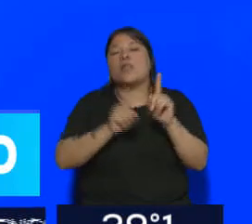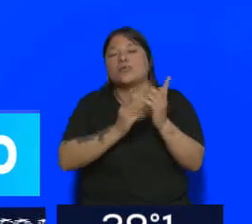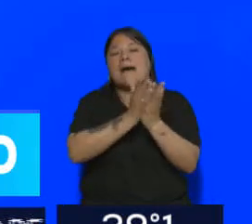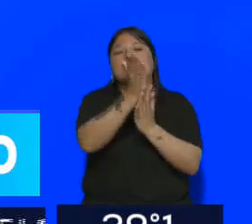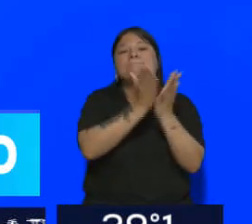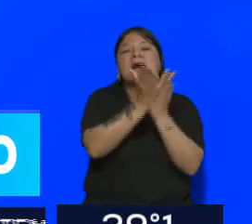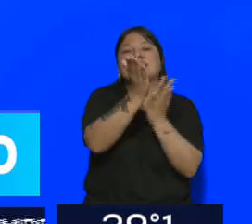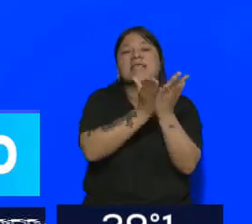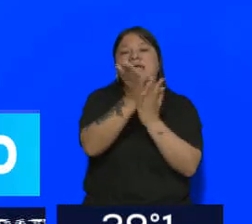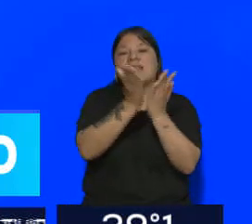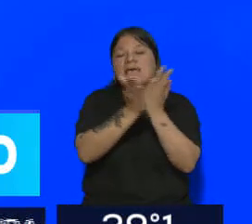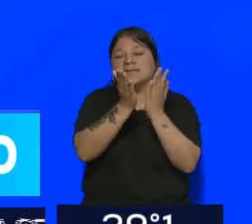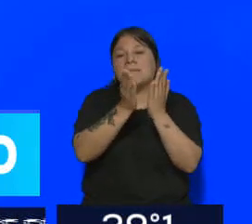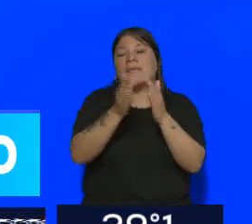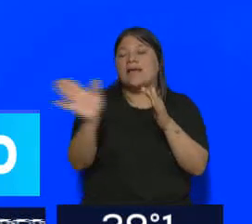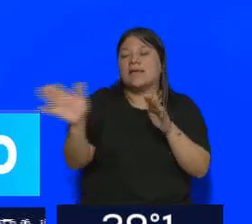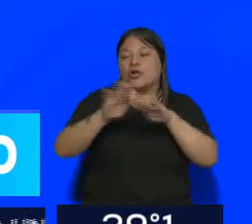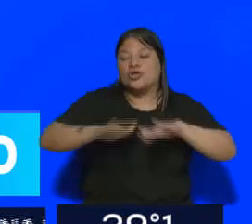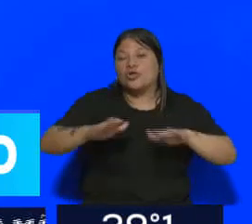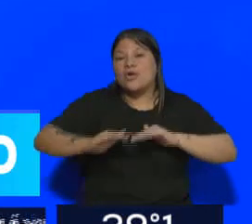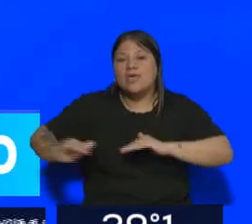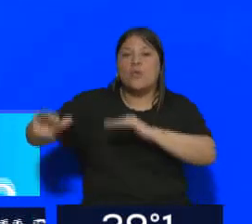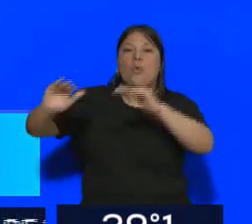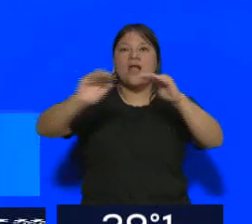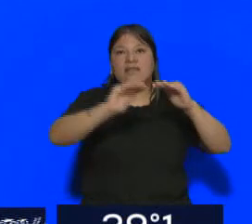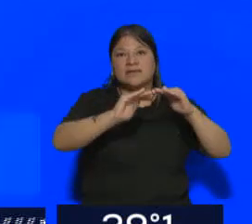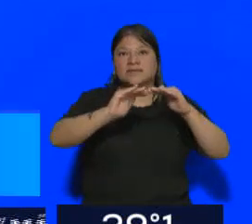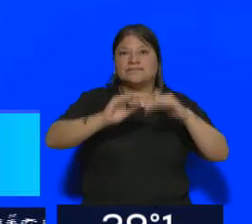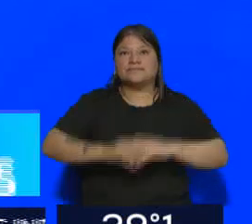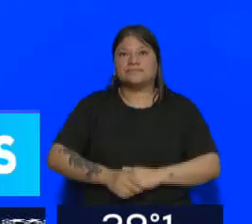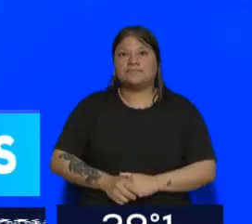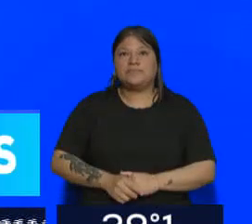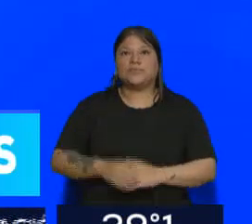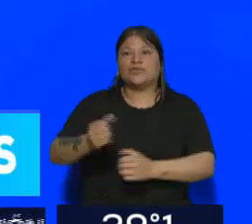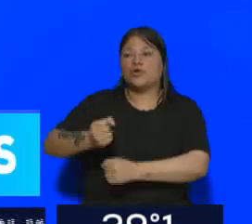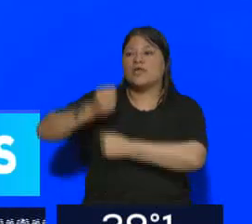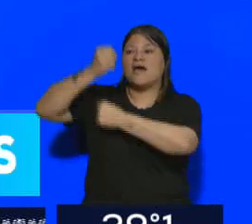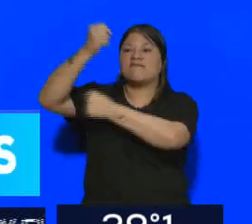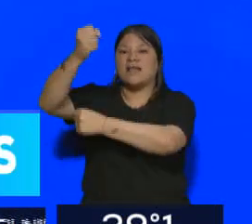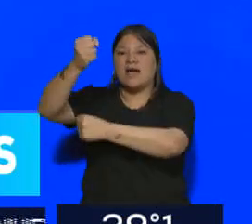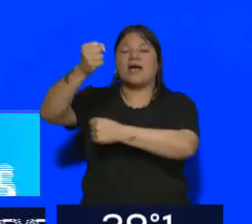que igualan a todos los chicos entonces no se toma lo de abanderado y escolta